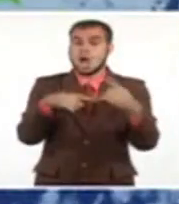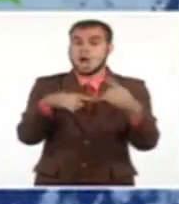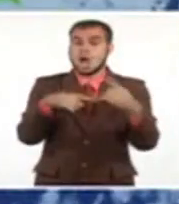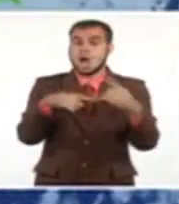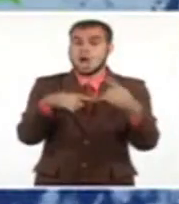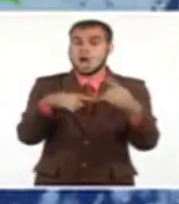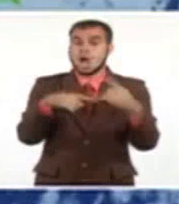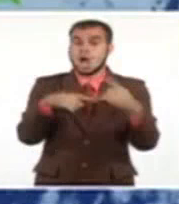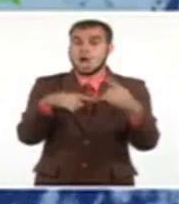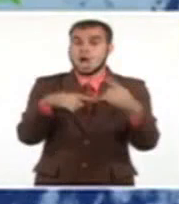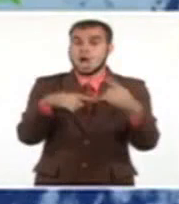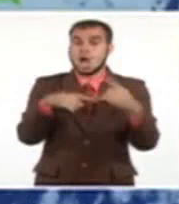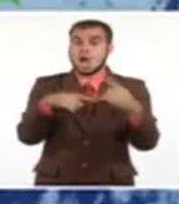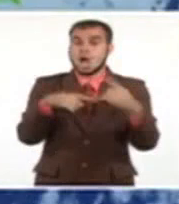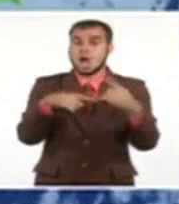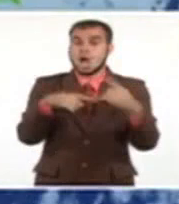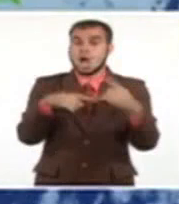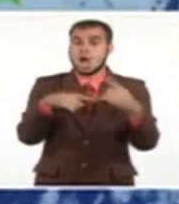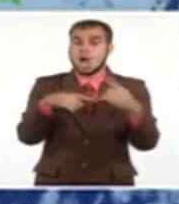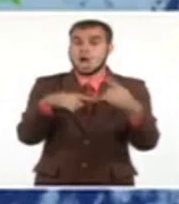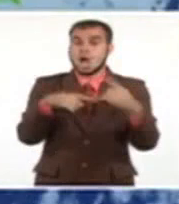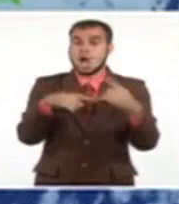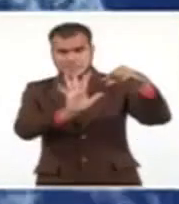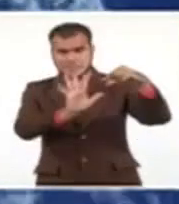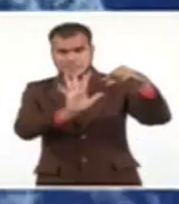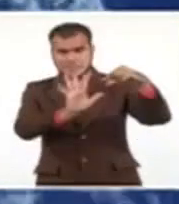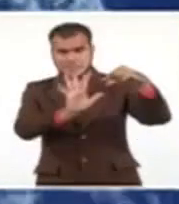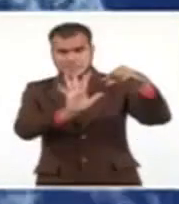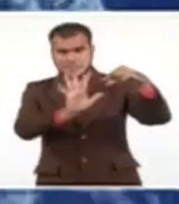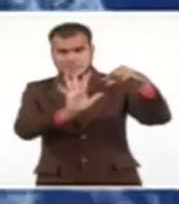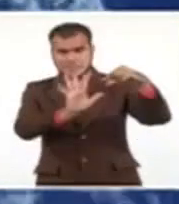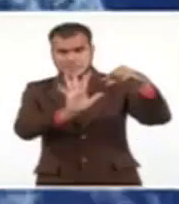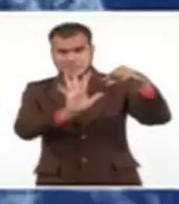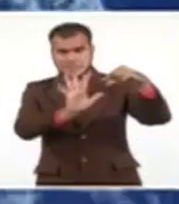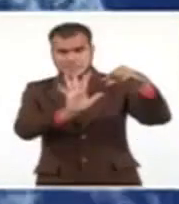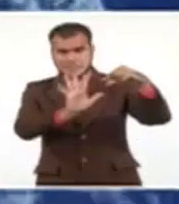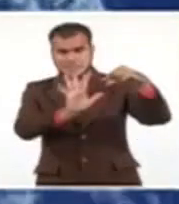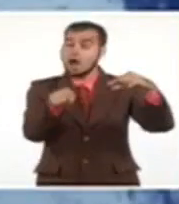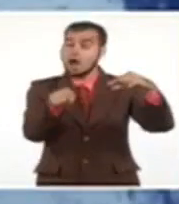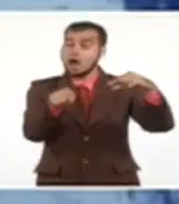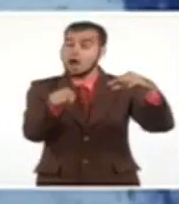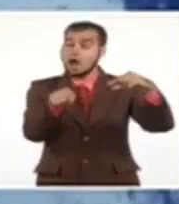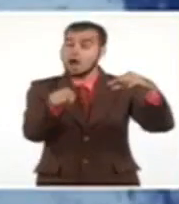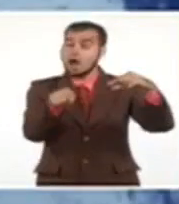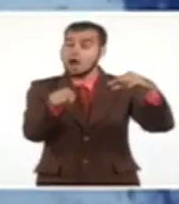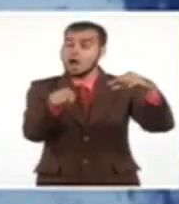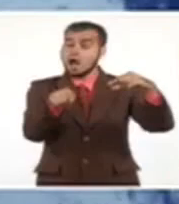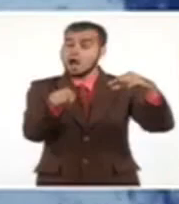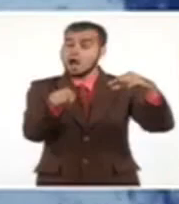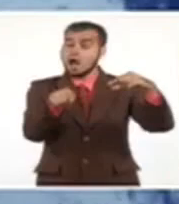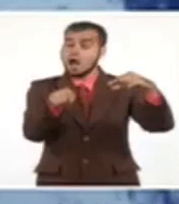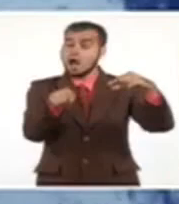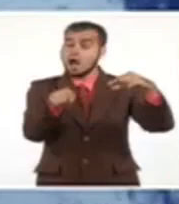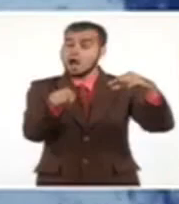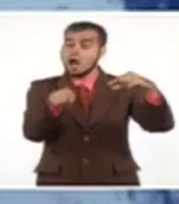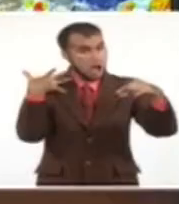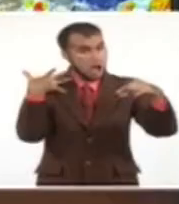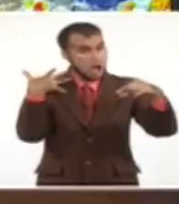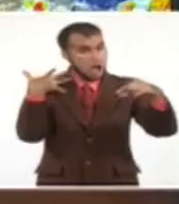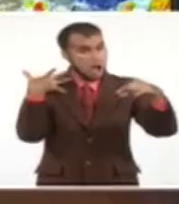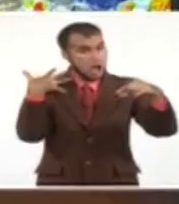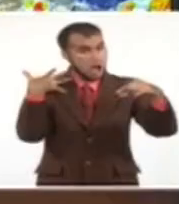29, 30 grados, suficiente combustible en esta zona para un desarrollo. Pero